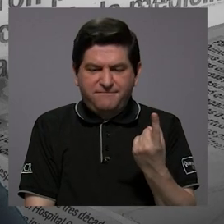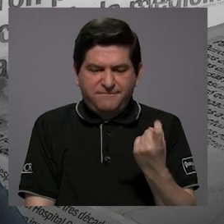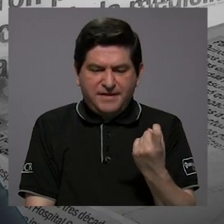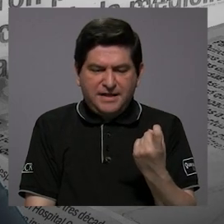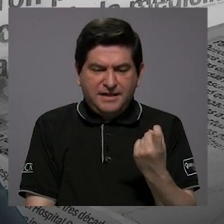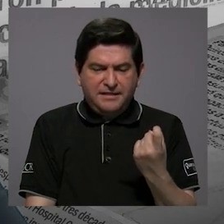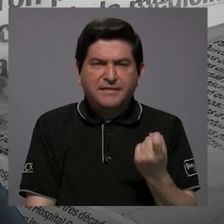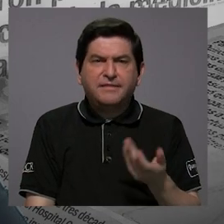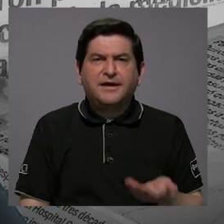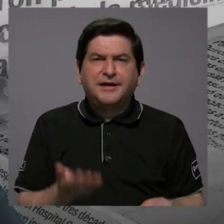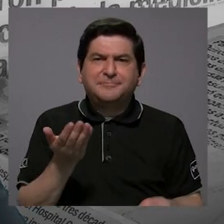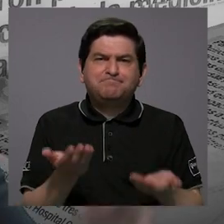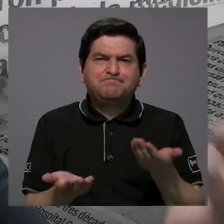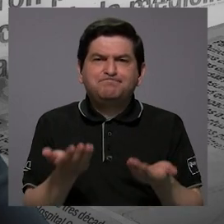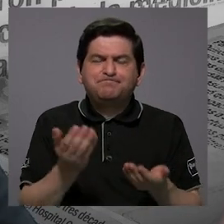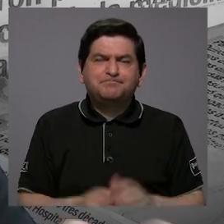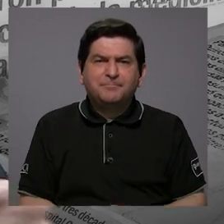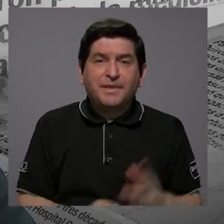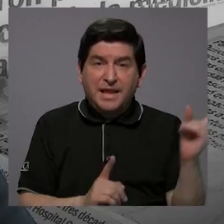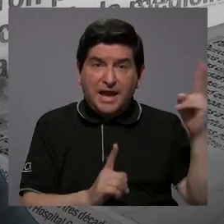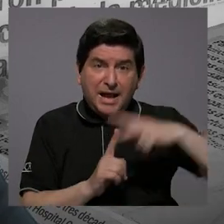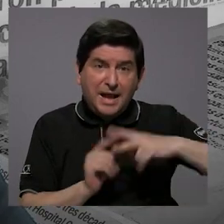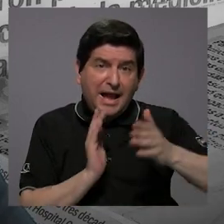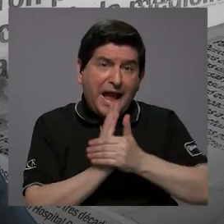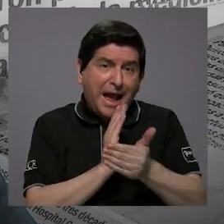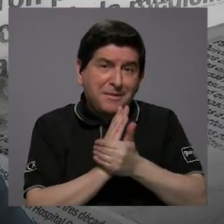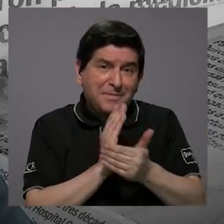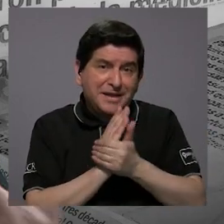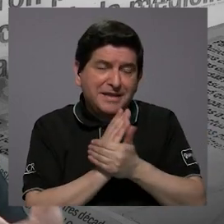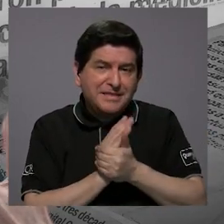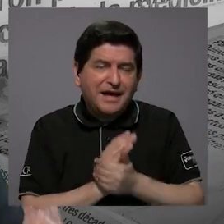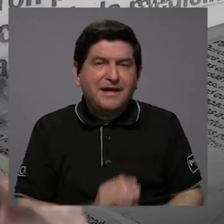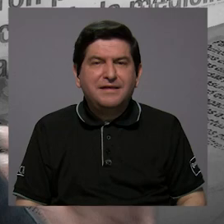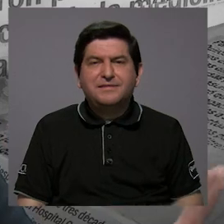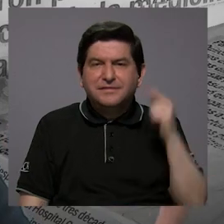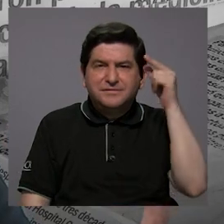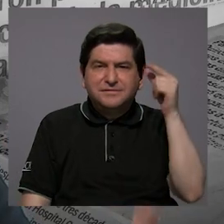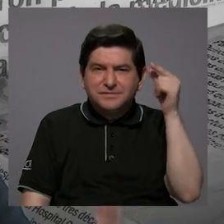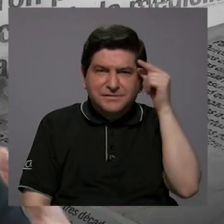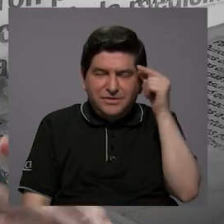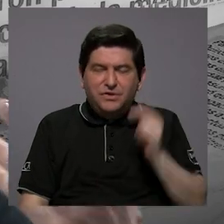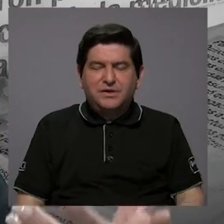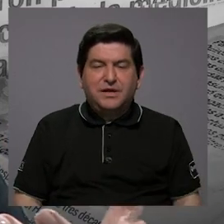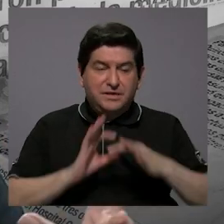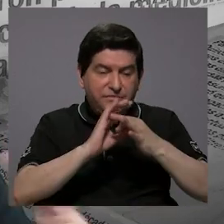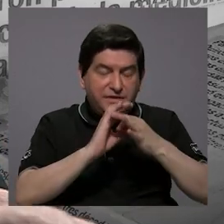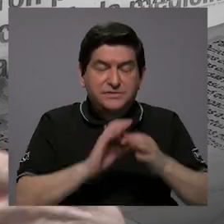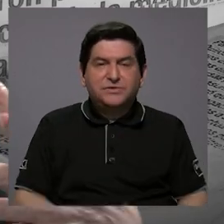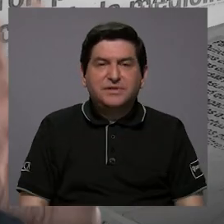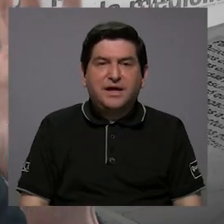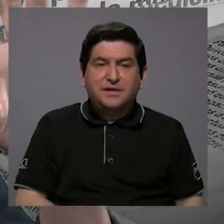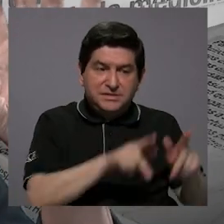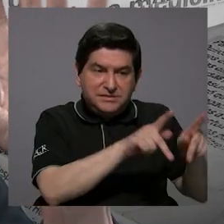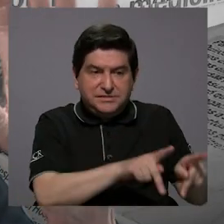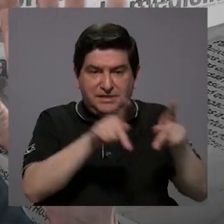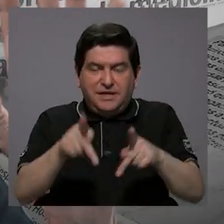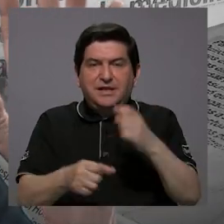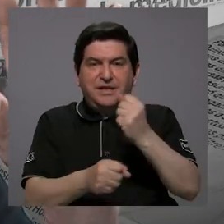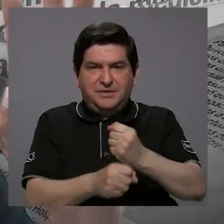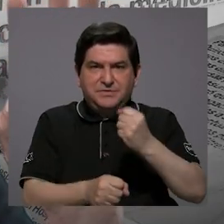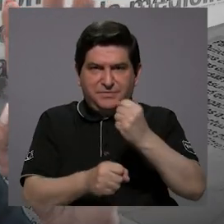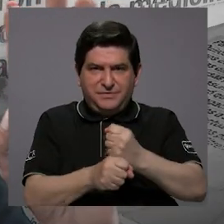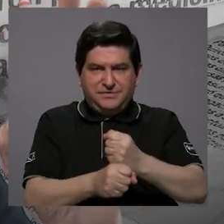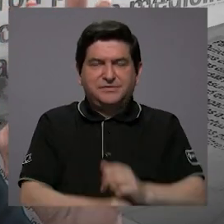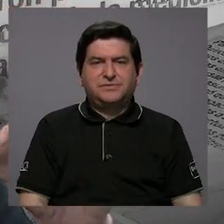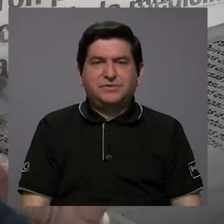la aplicación de habilidades blandas en cuanto al personal de, digamos que en